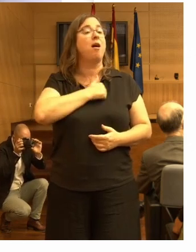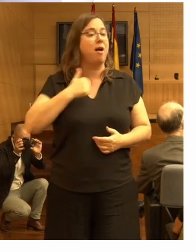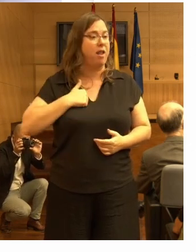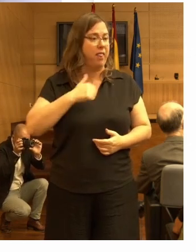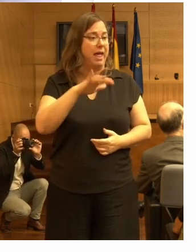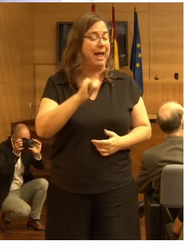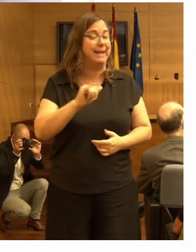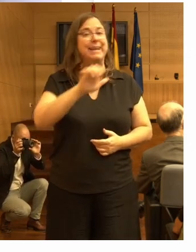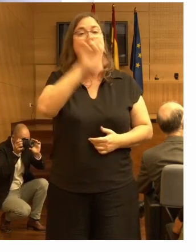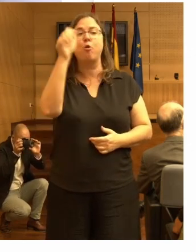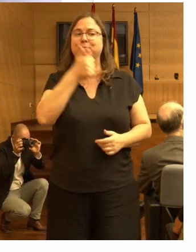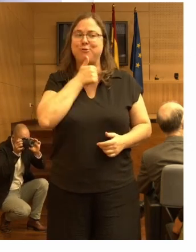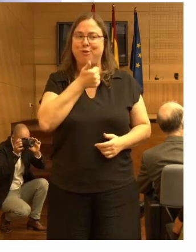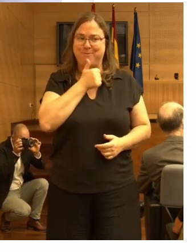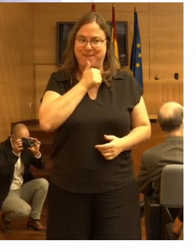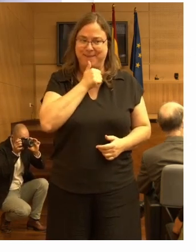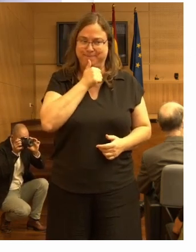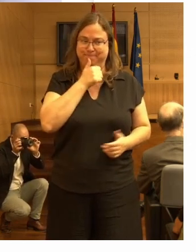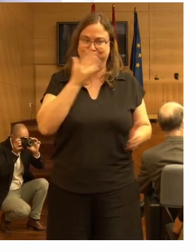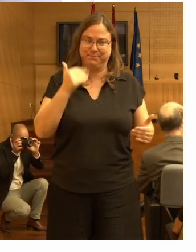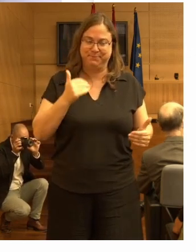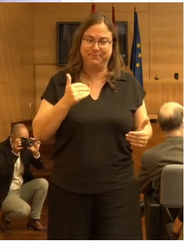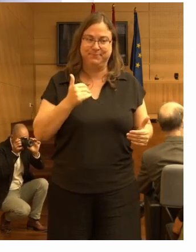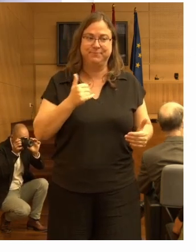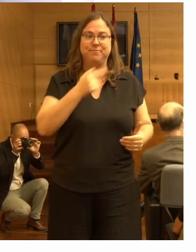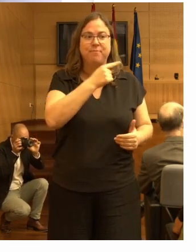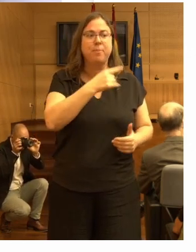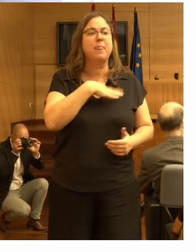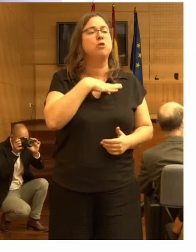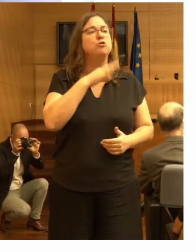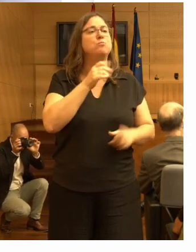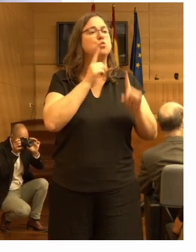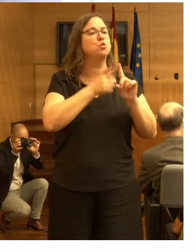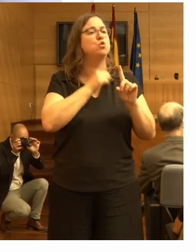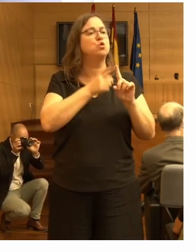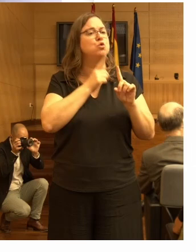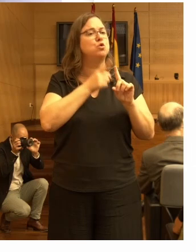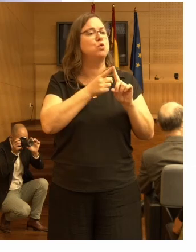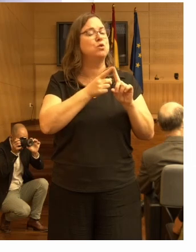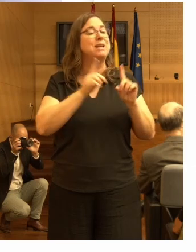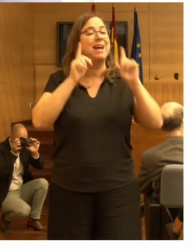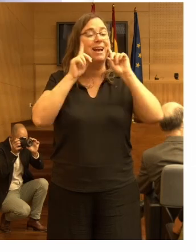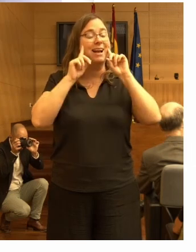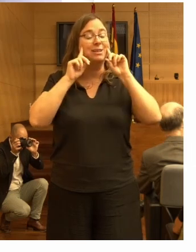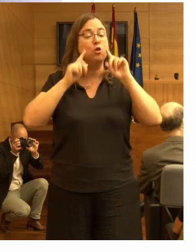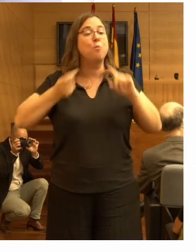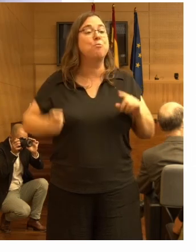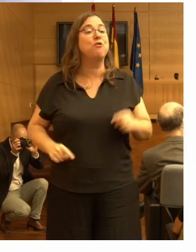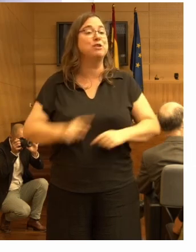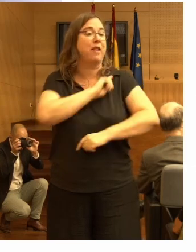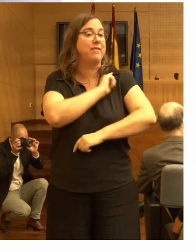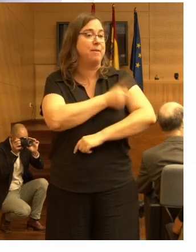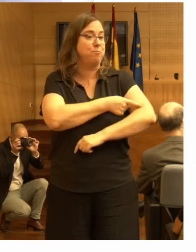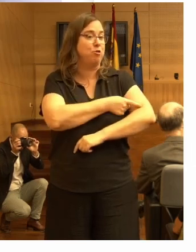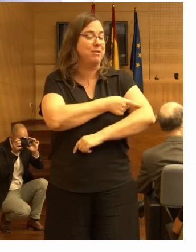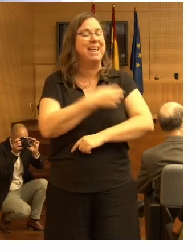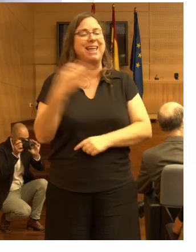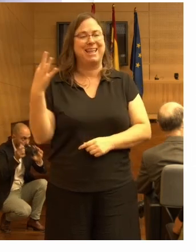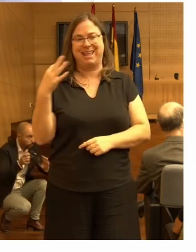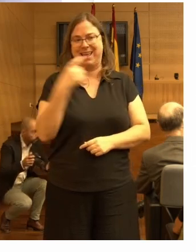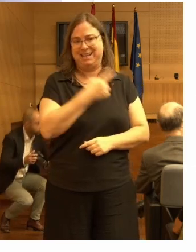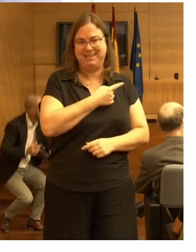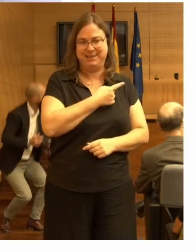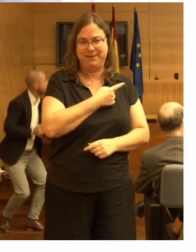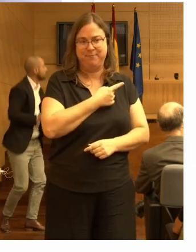en Europa todavía no. Y ya se está utilizando en deportes profesionales. Es un aparato que